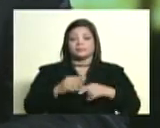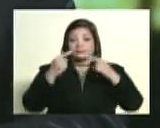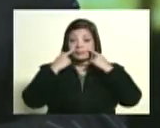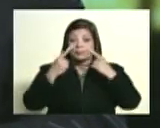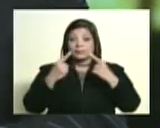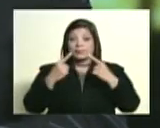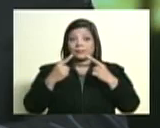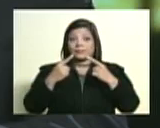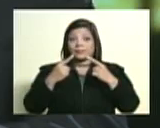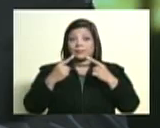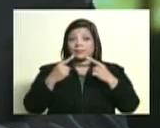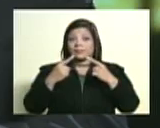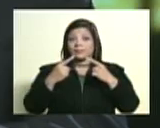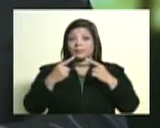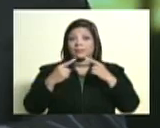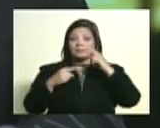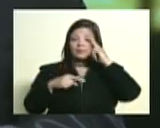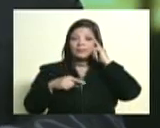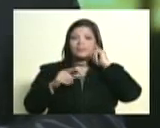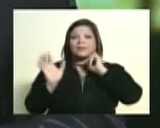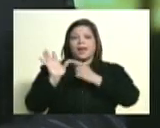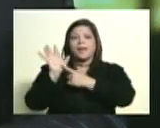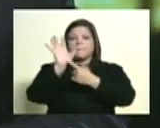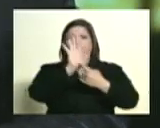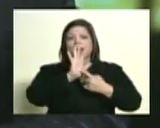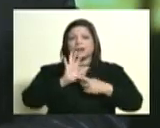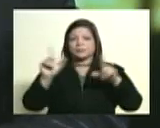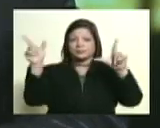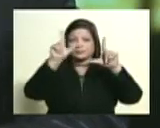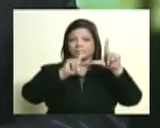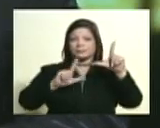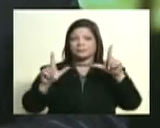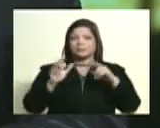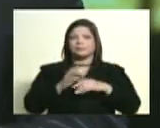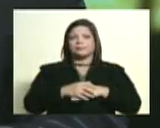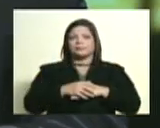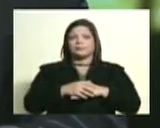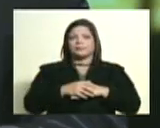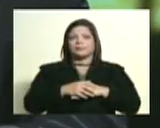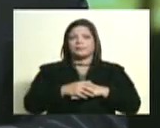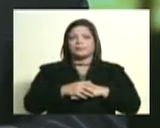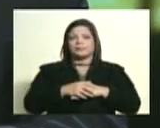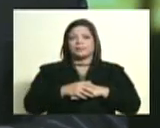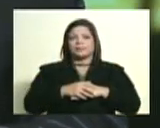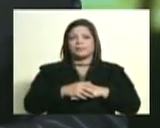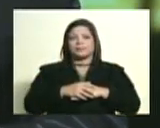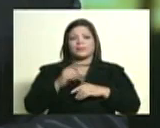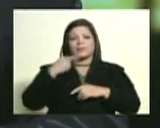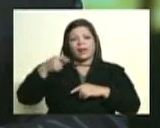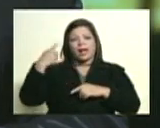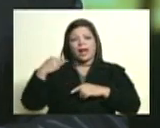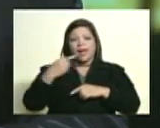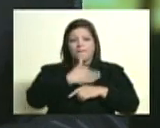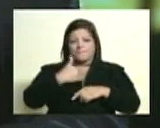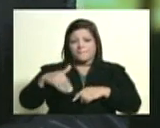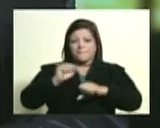déjalo como colchón para que veamos el el evento hermano Padrino allí se